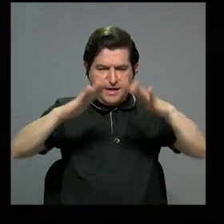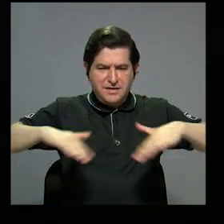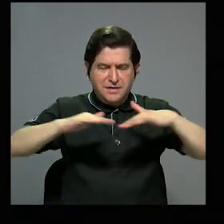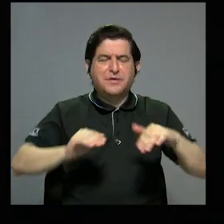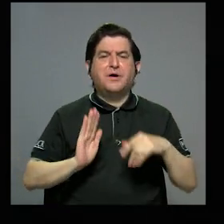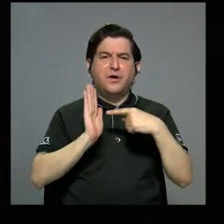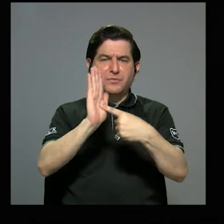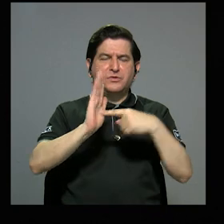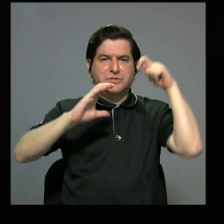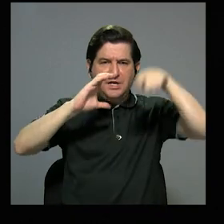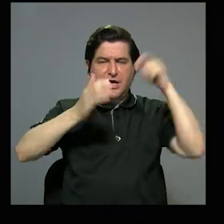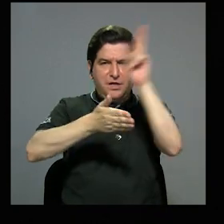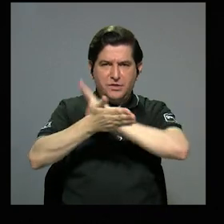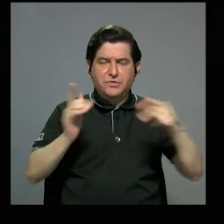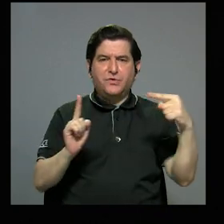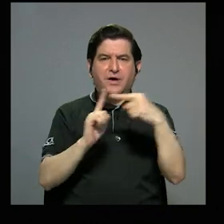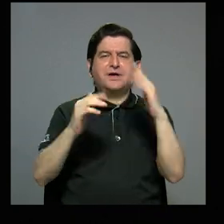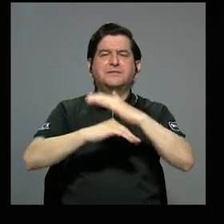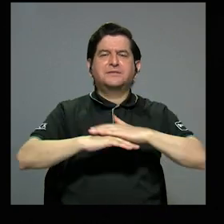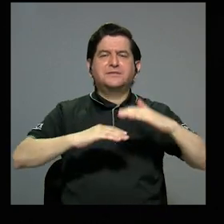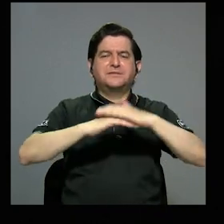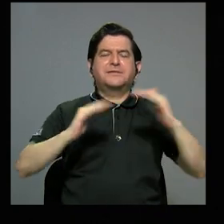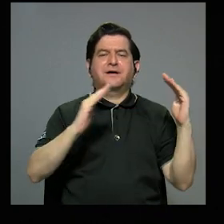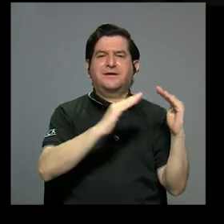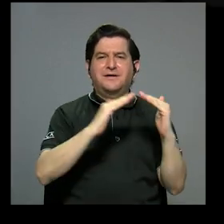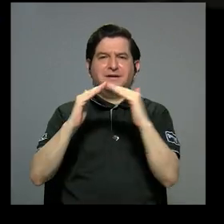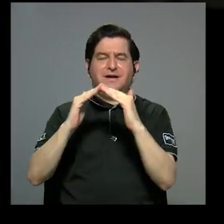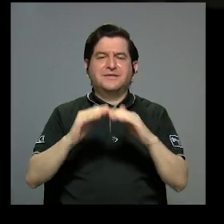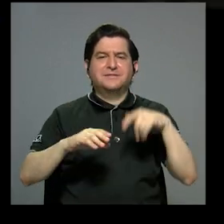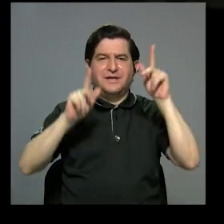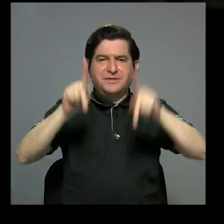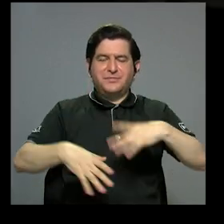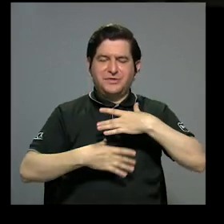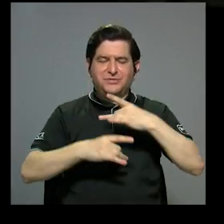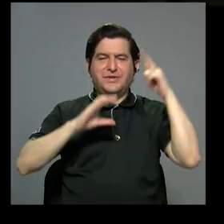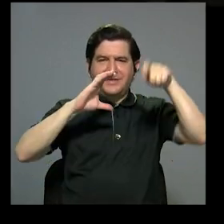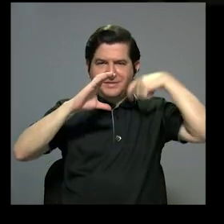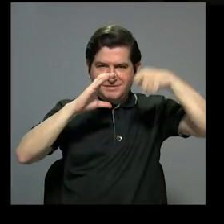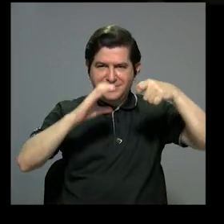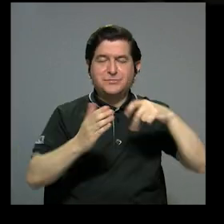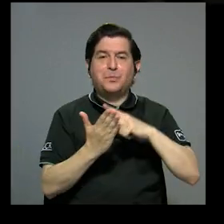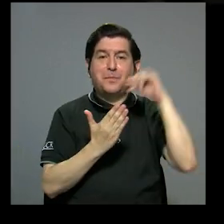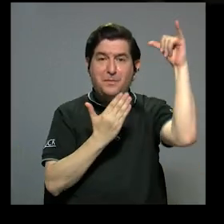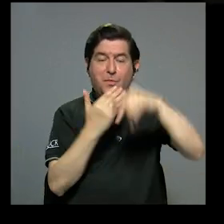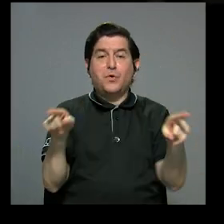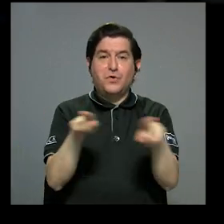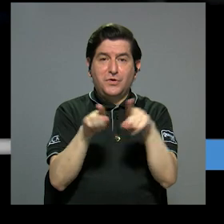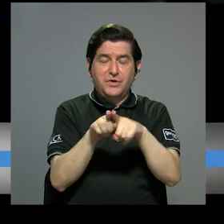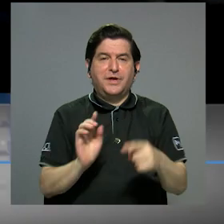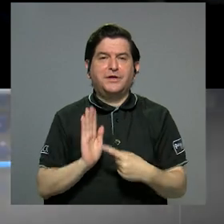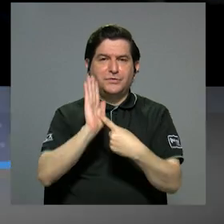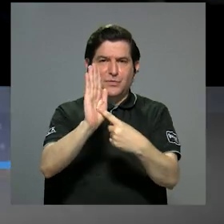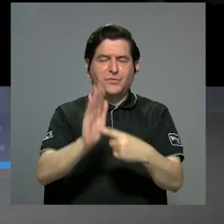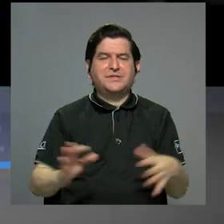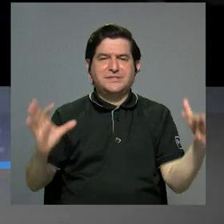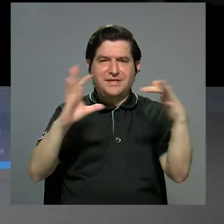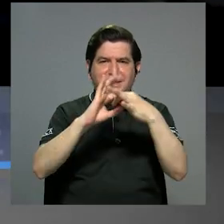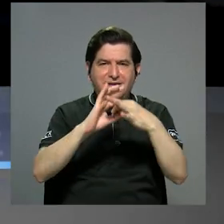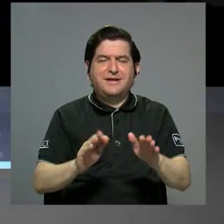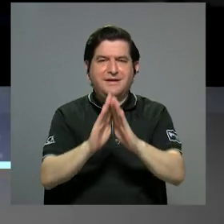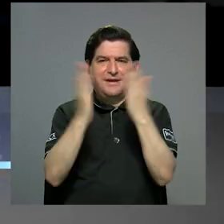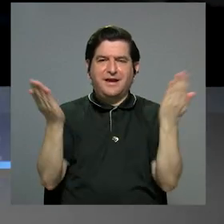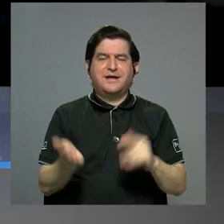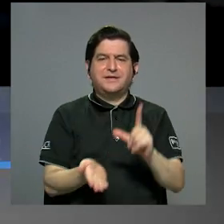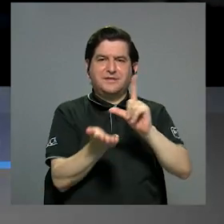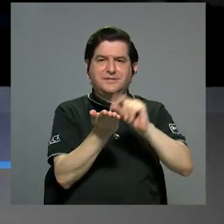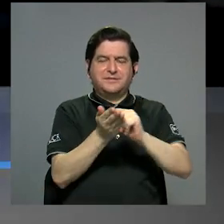para seguir llevando el cine universitario hasta la comodidad de los hogares de los cinéfilos. El proyecto también ofrece enlaces